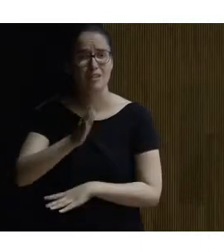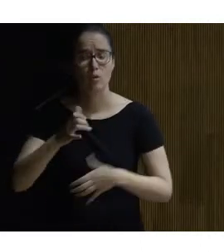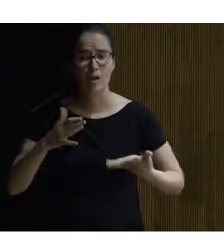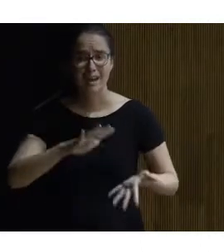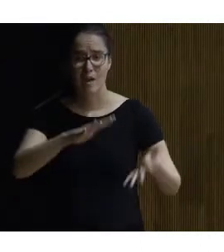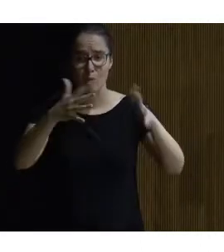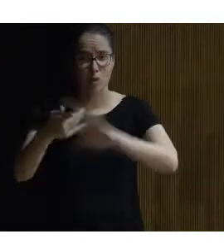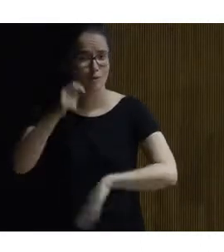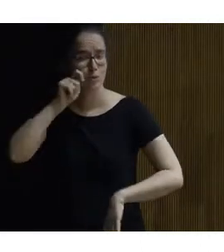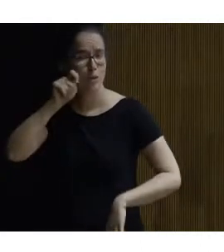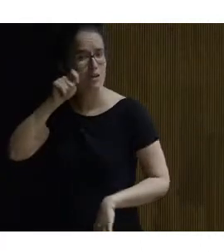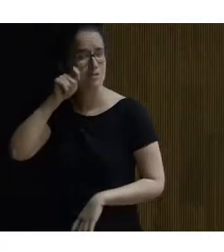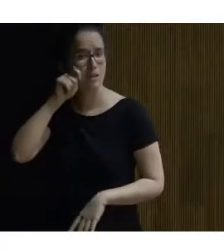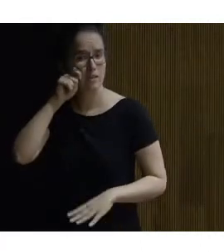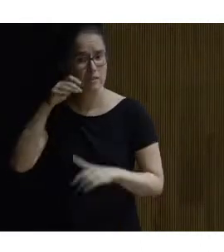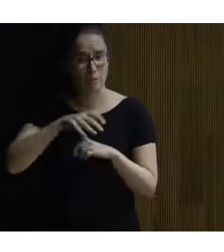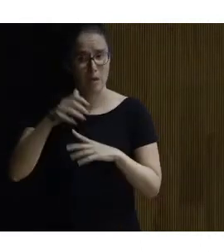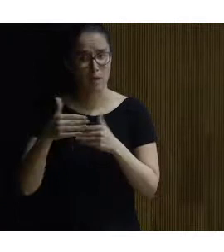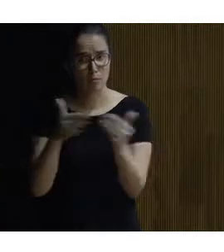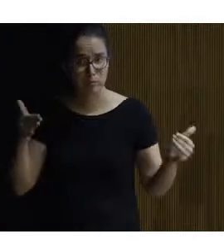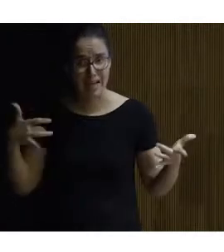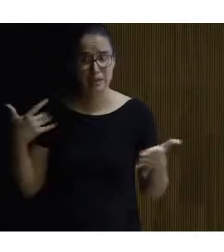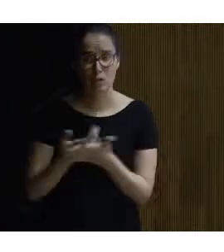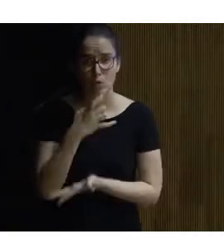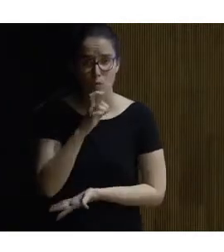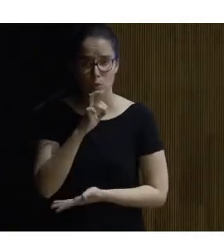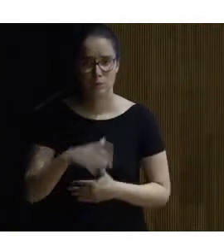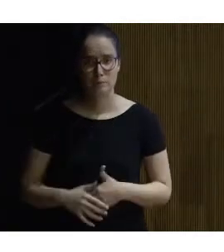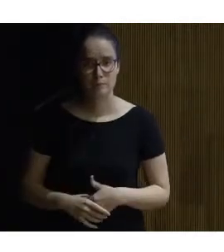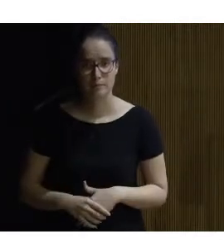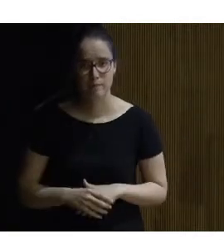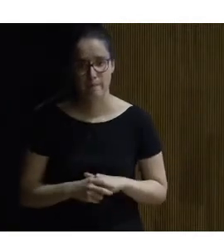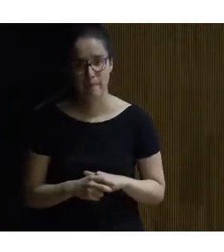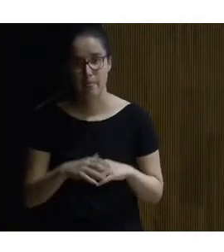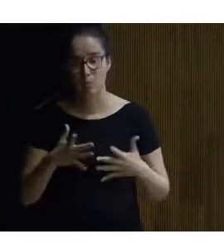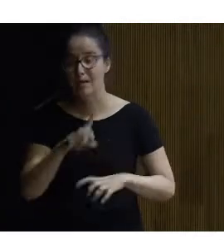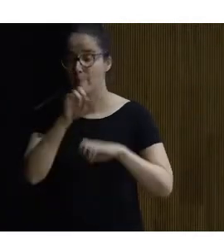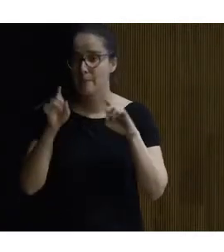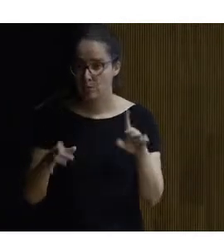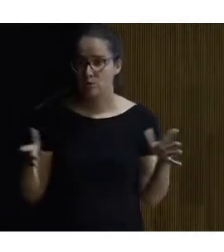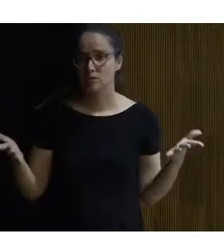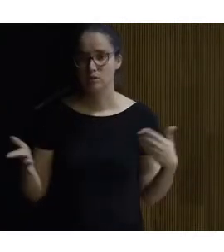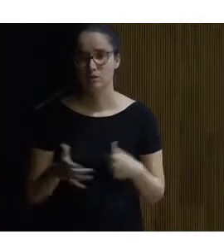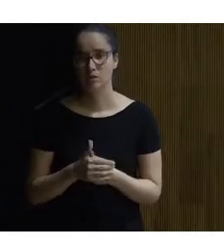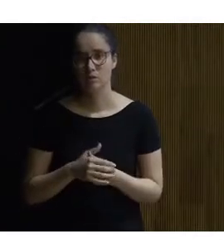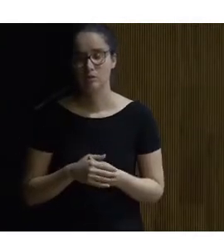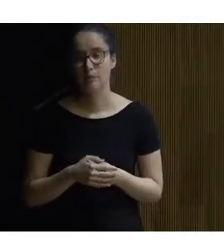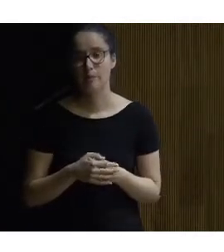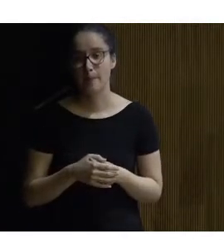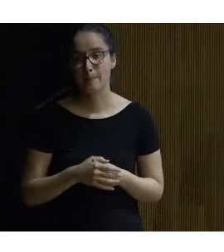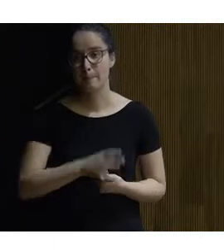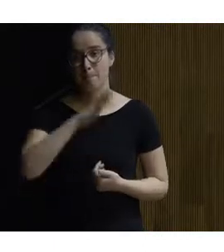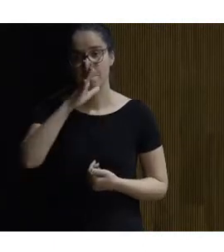de la provincia de la ciudad desde que tenía ahora? Pues buena pregunta vamos la que me haces